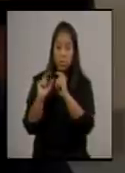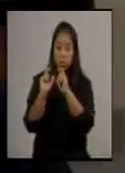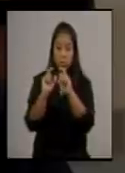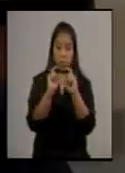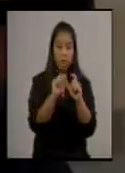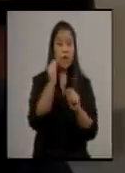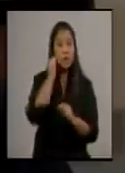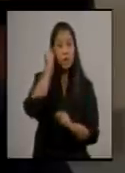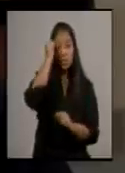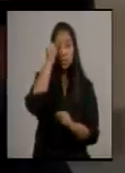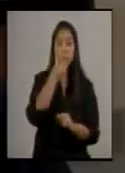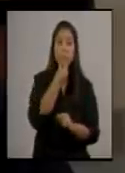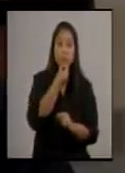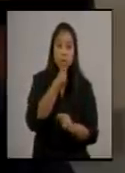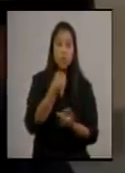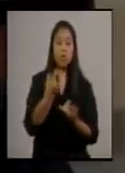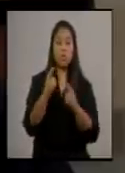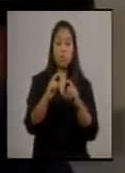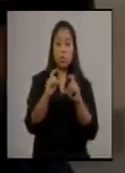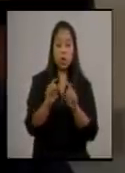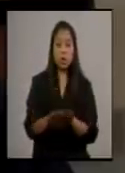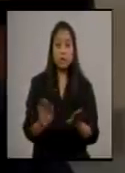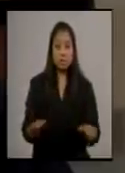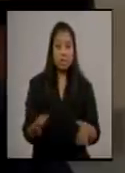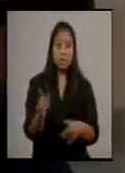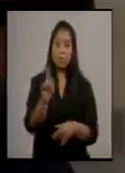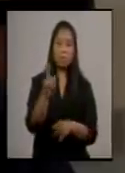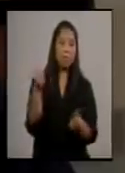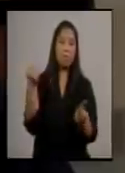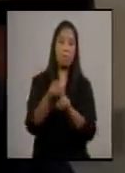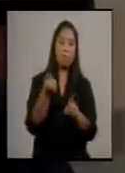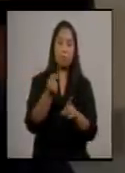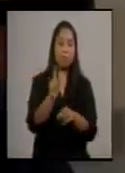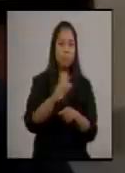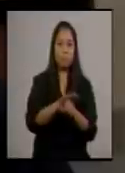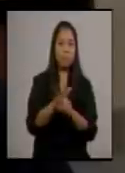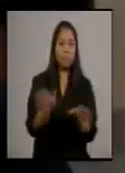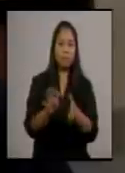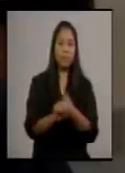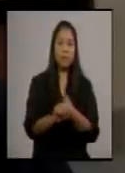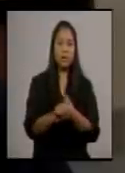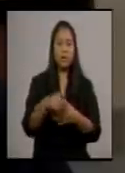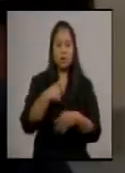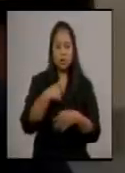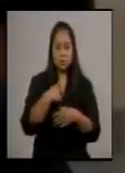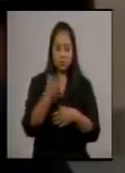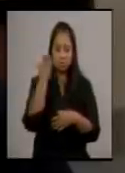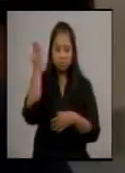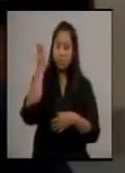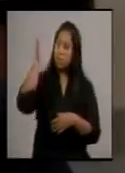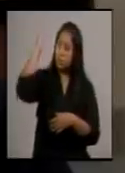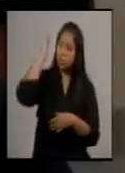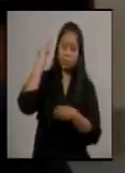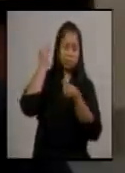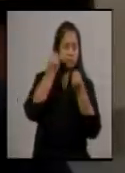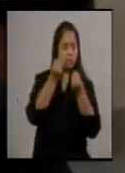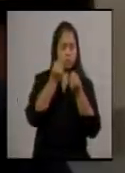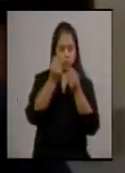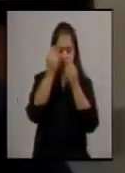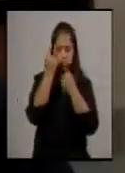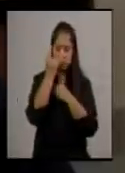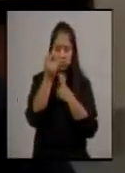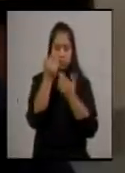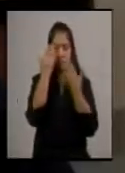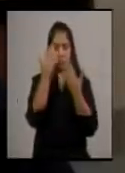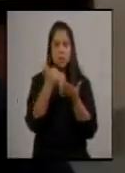adultos mayores, a sus niños, para que esto no les deje. Le pido a Dios su inmensa misericordia sobre todas las familias de Guatemala.